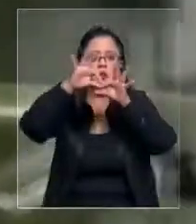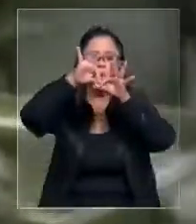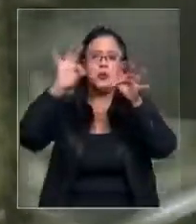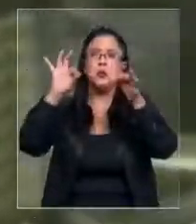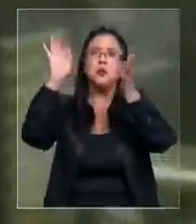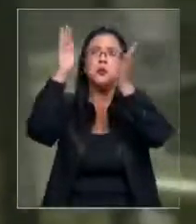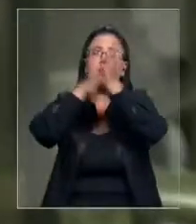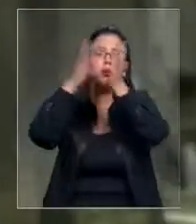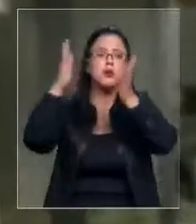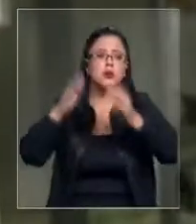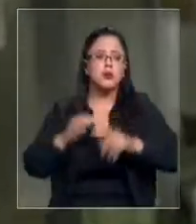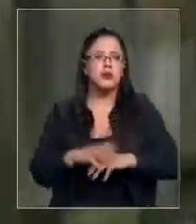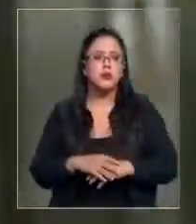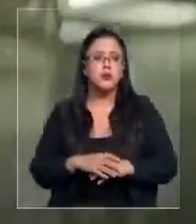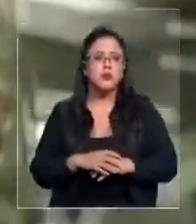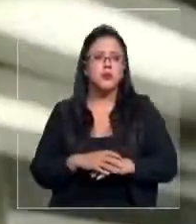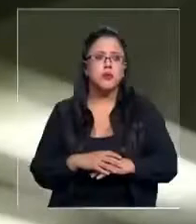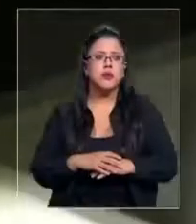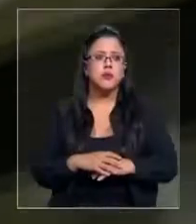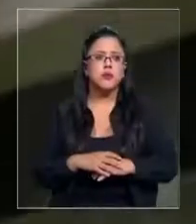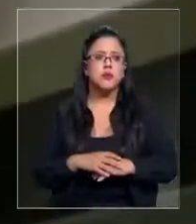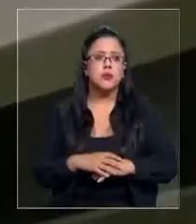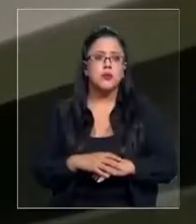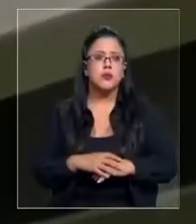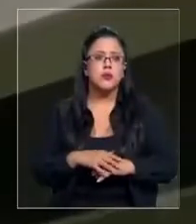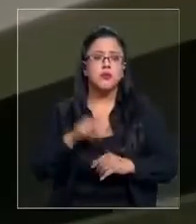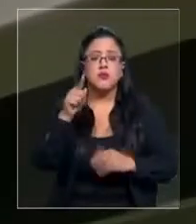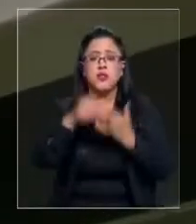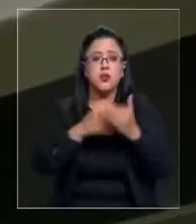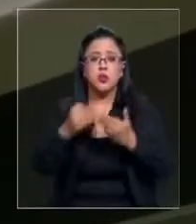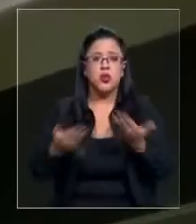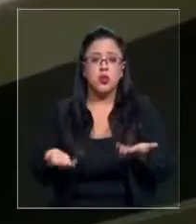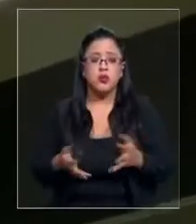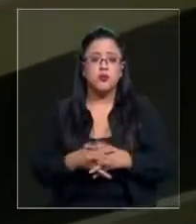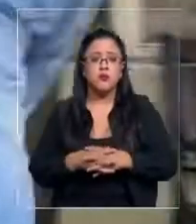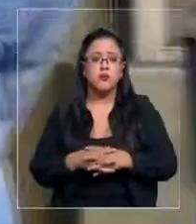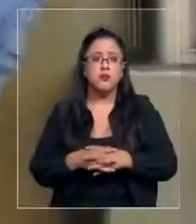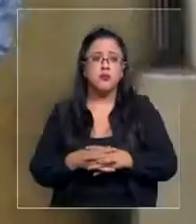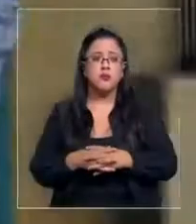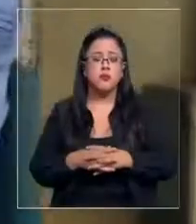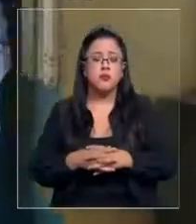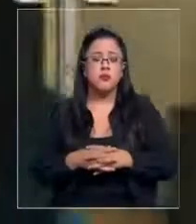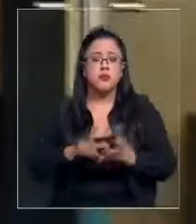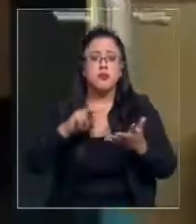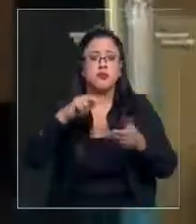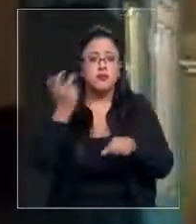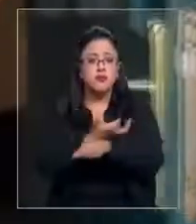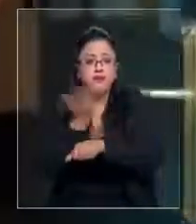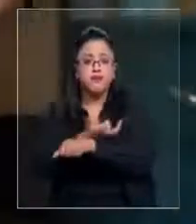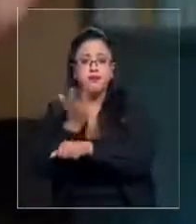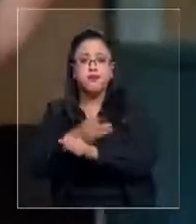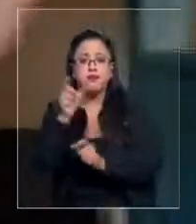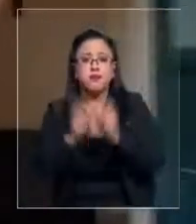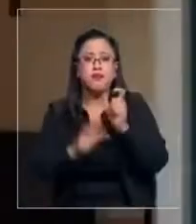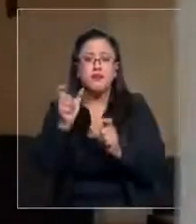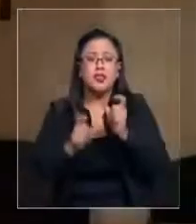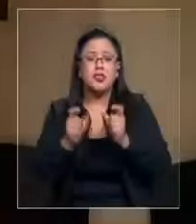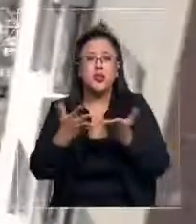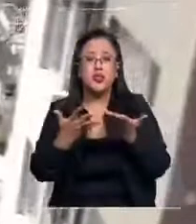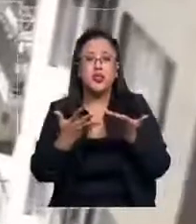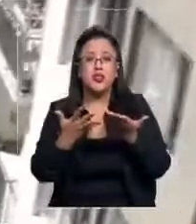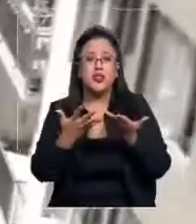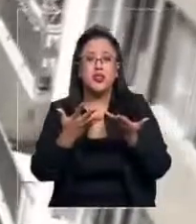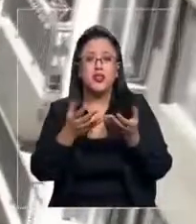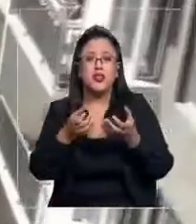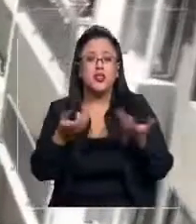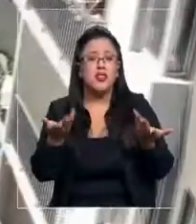para que no se vea. Y es así como funcionamos. Son varias las fallas que vecinos reportan sobre este edificio de